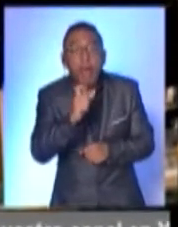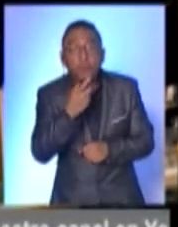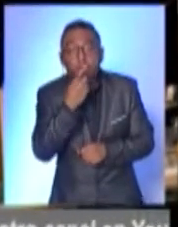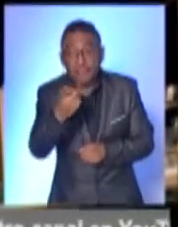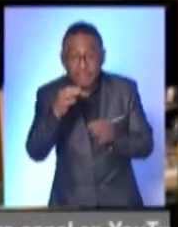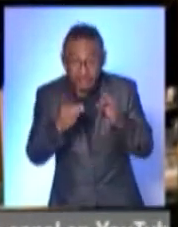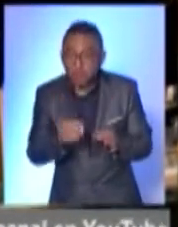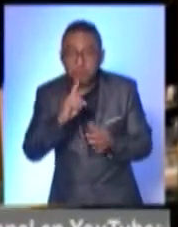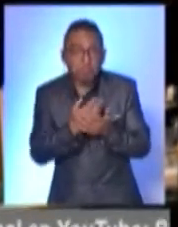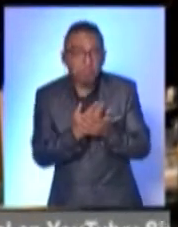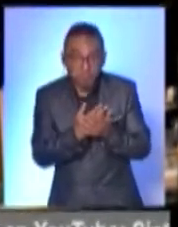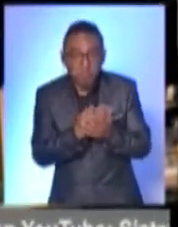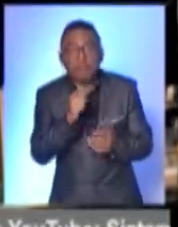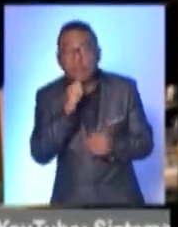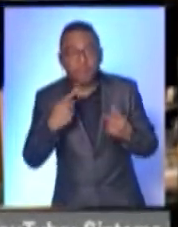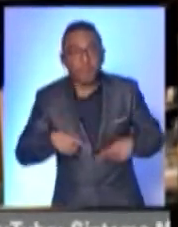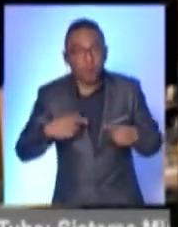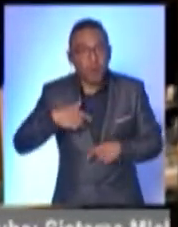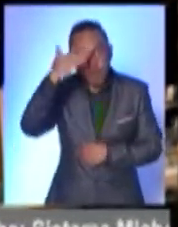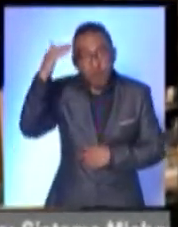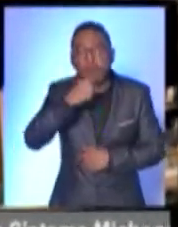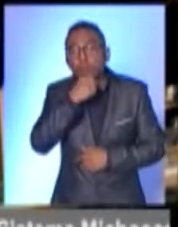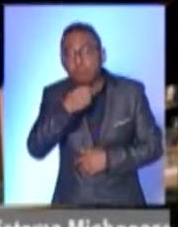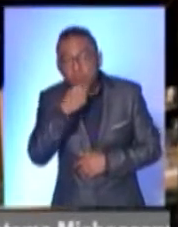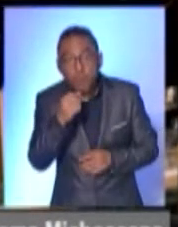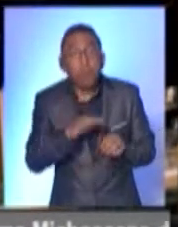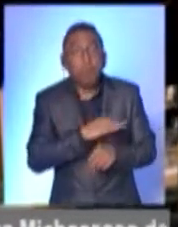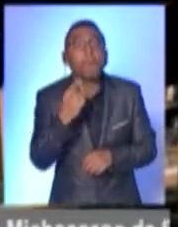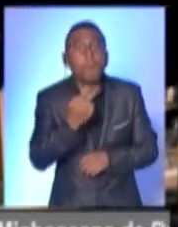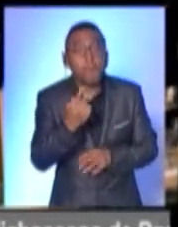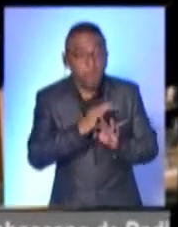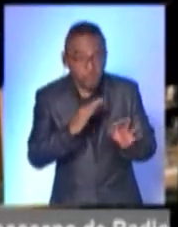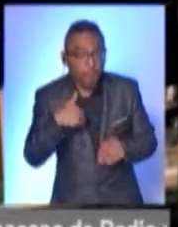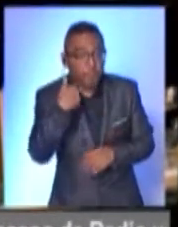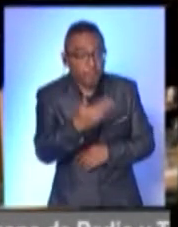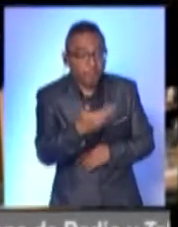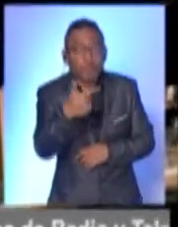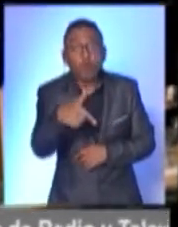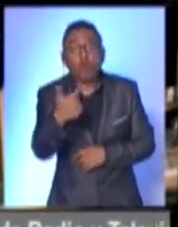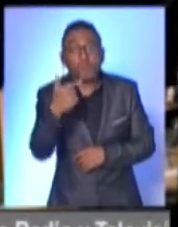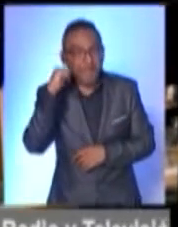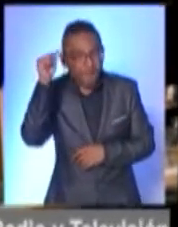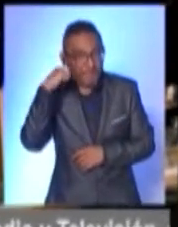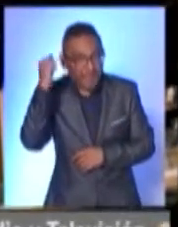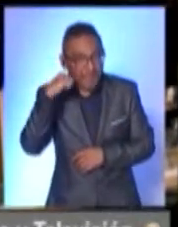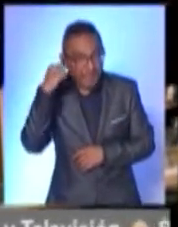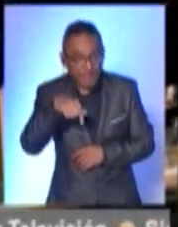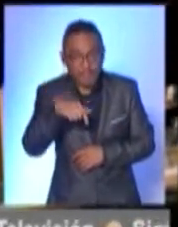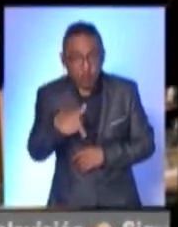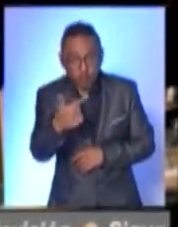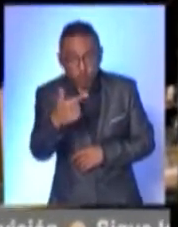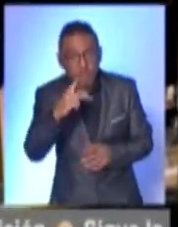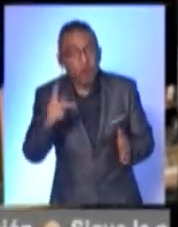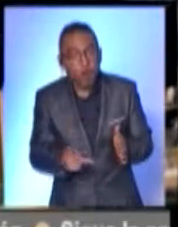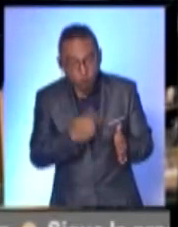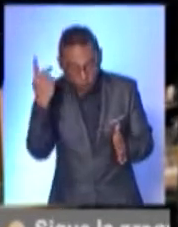así lo quiero citar, estén pendientes los adultos mayores porque es muy probable que a partir del día doce de este mes de abril se estaría convocando